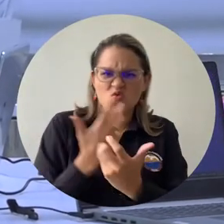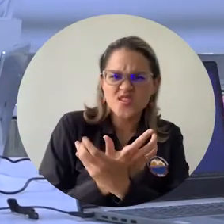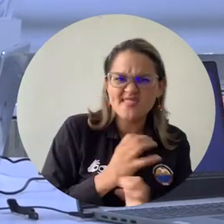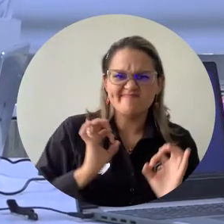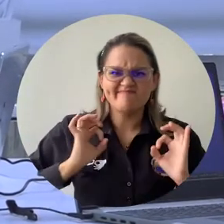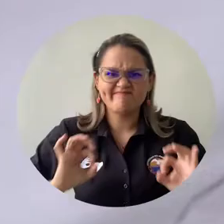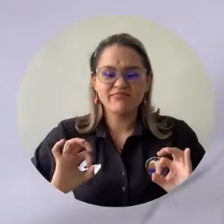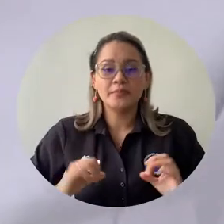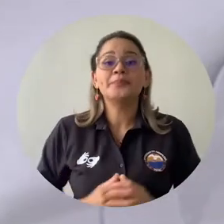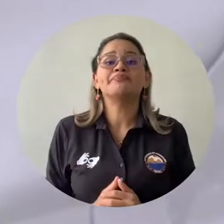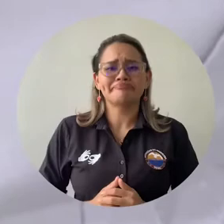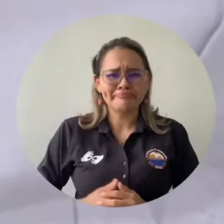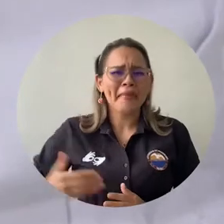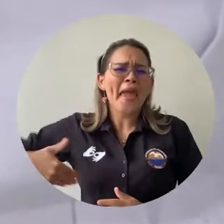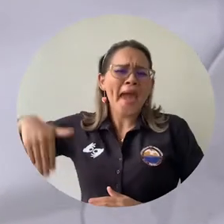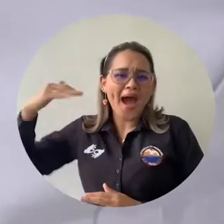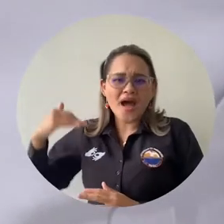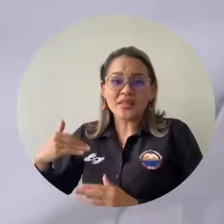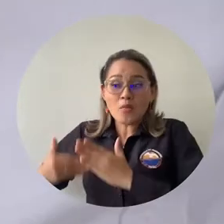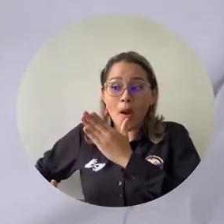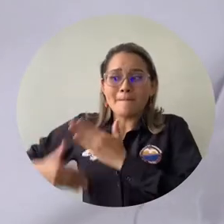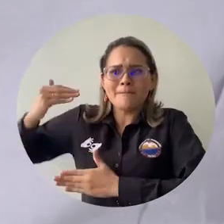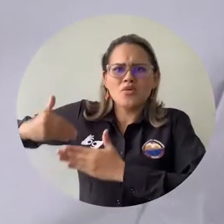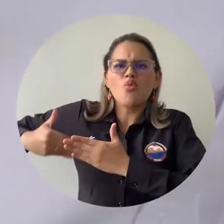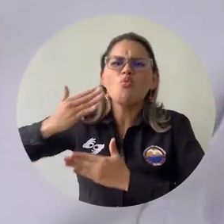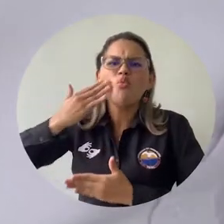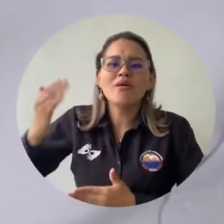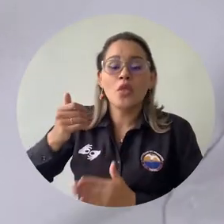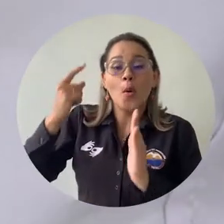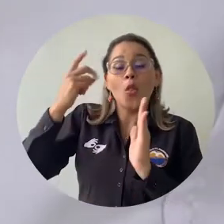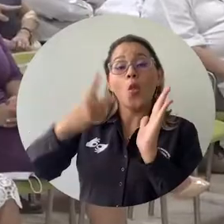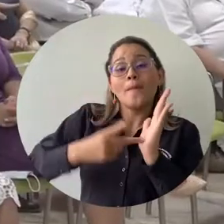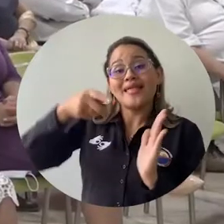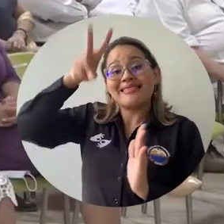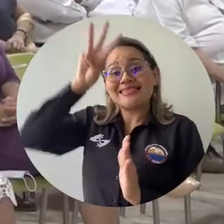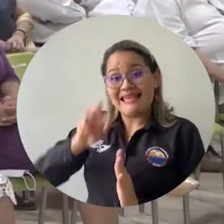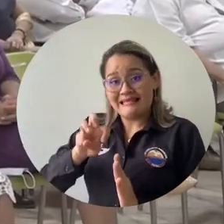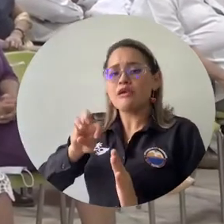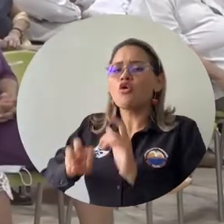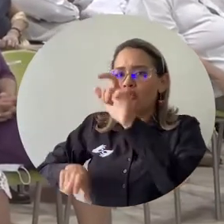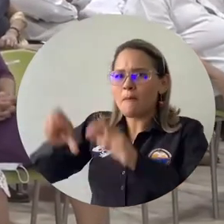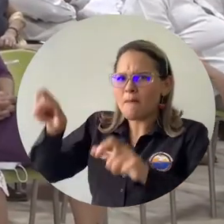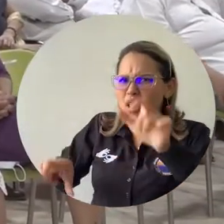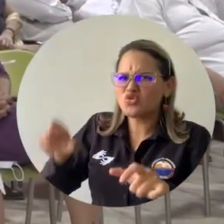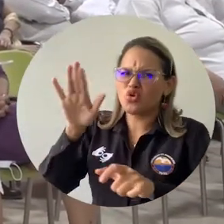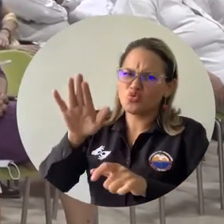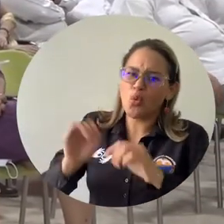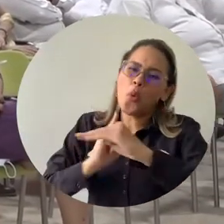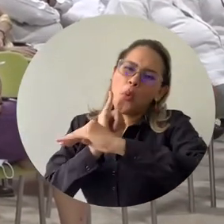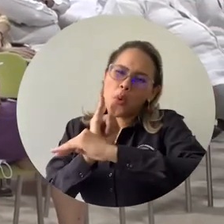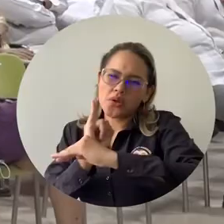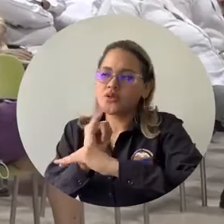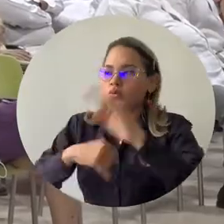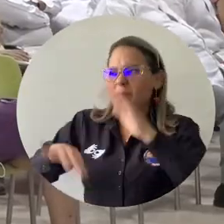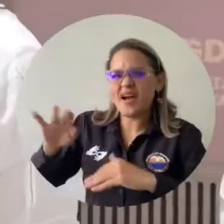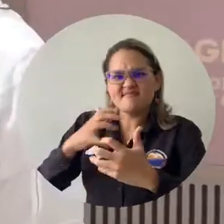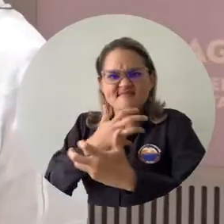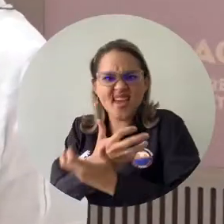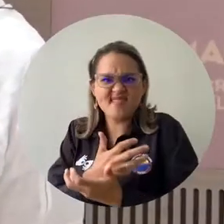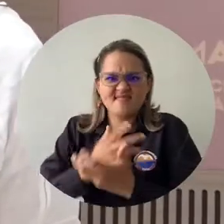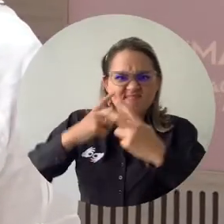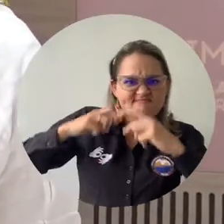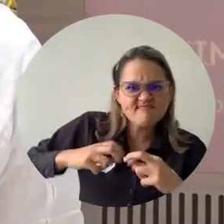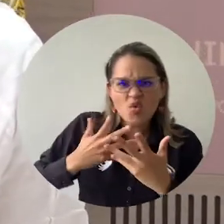académico, que es buen educador. La distinguida medalla es concedida desde 2018 a las personalidades e instituciones que aportan a la